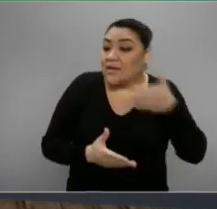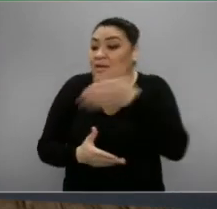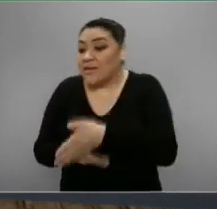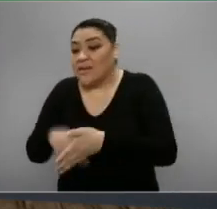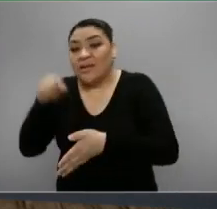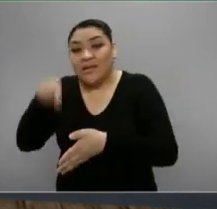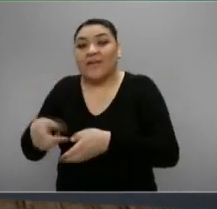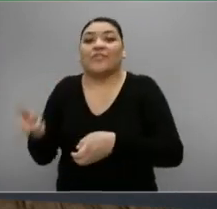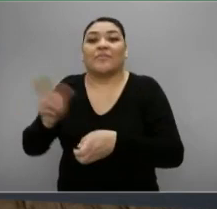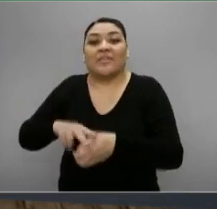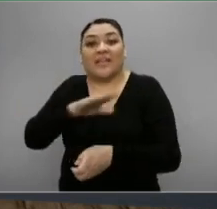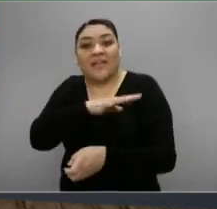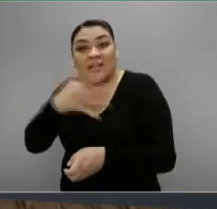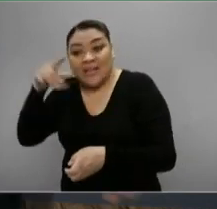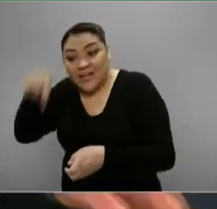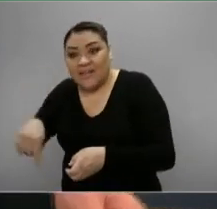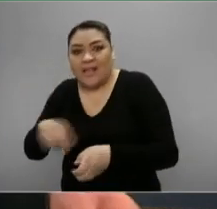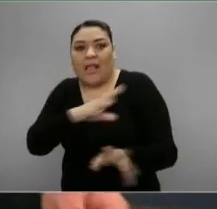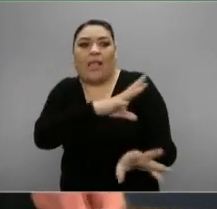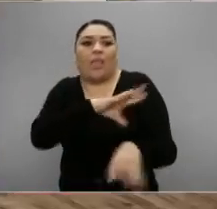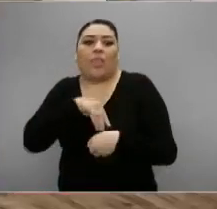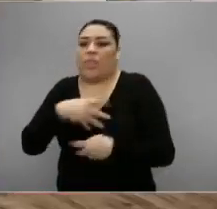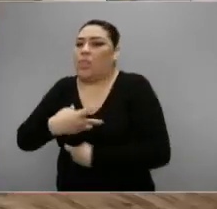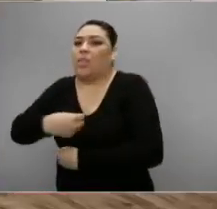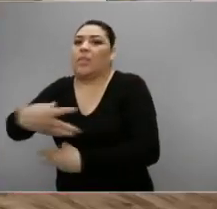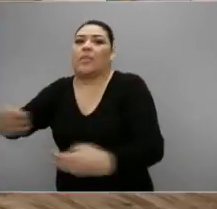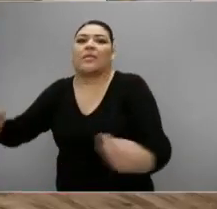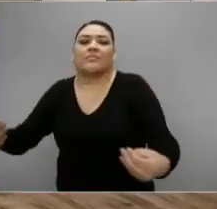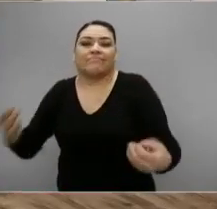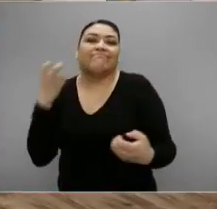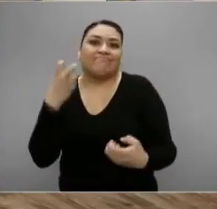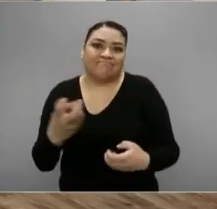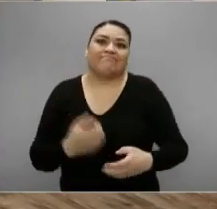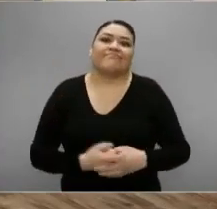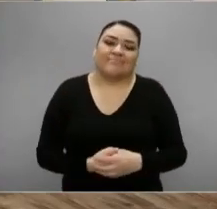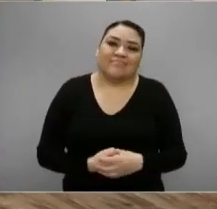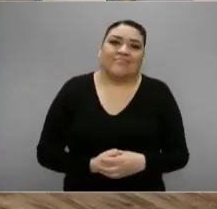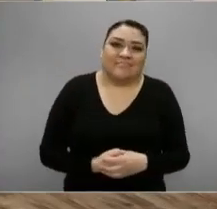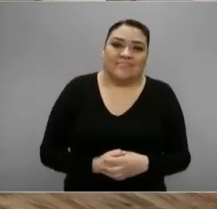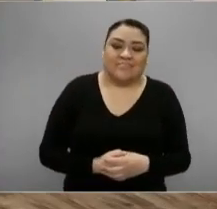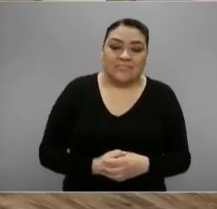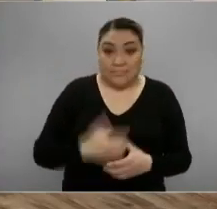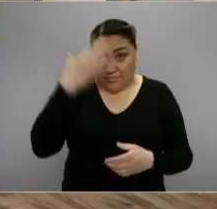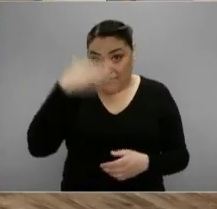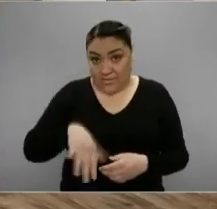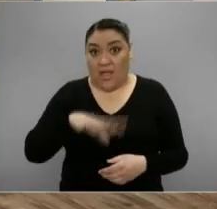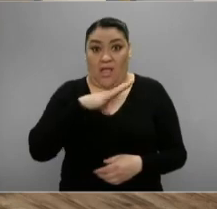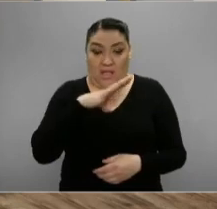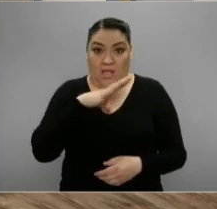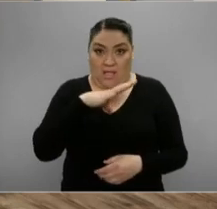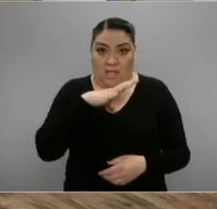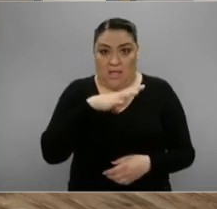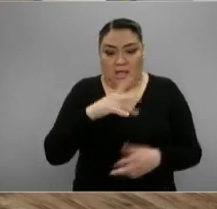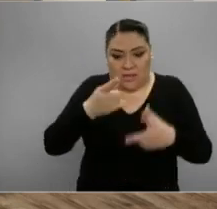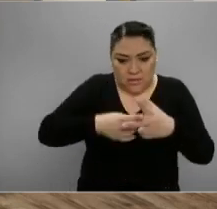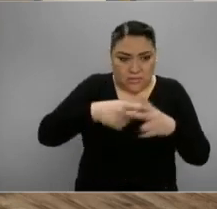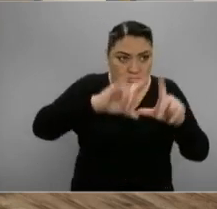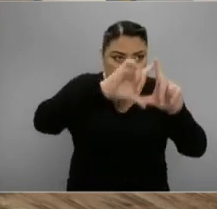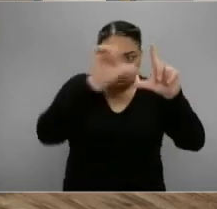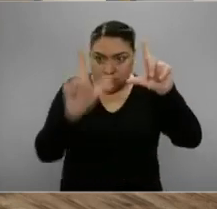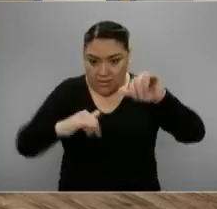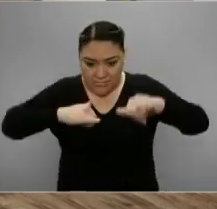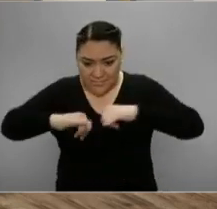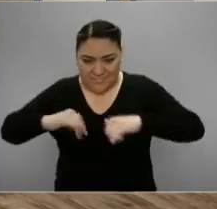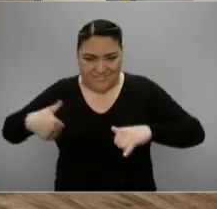social del Estado. Los datos a este momento que aparecen en el mapa,